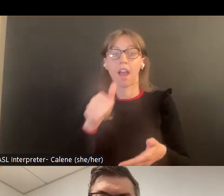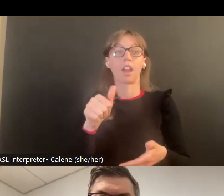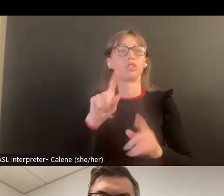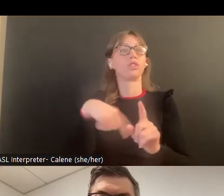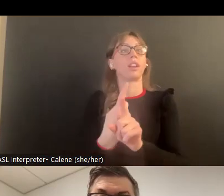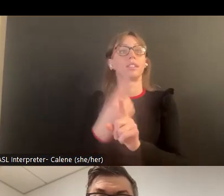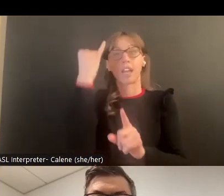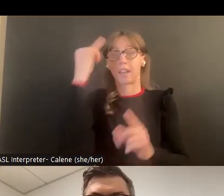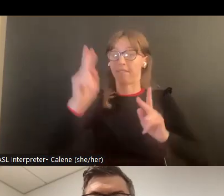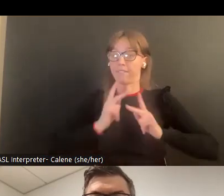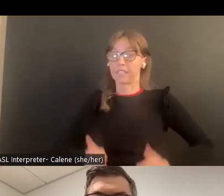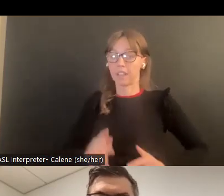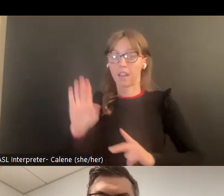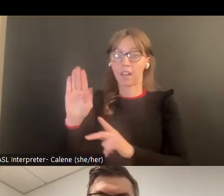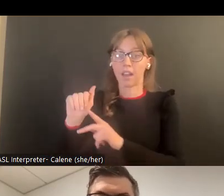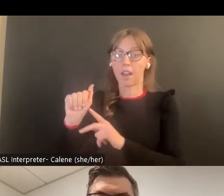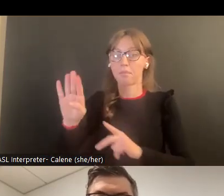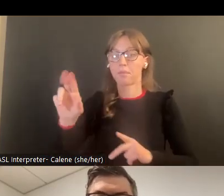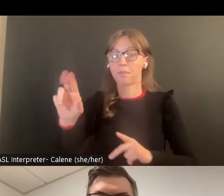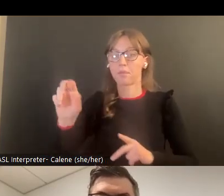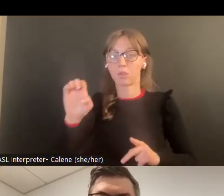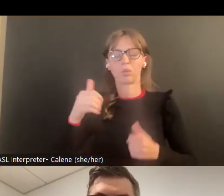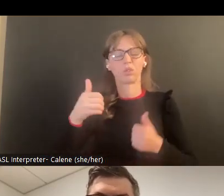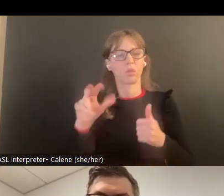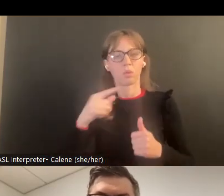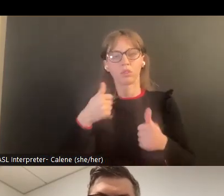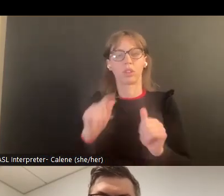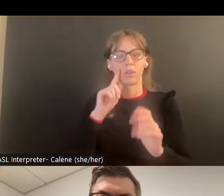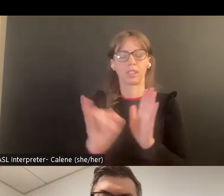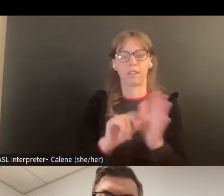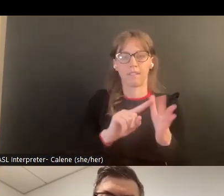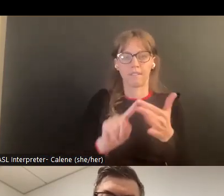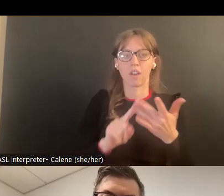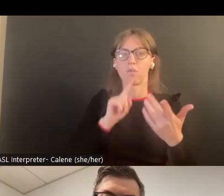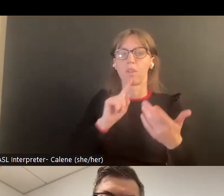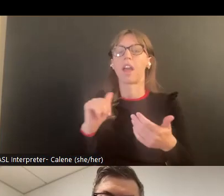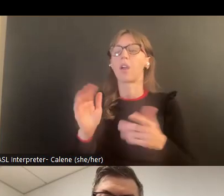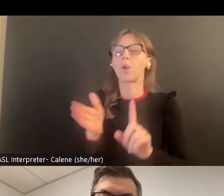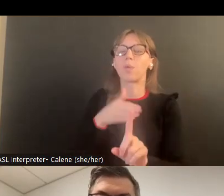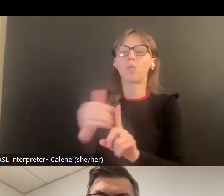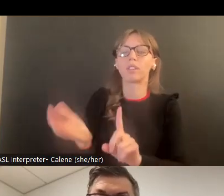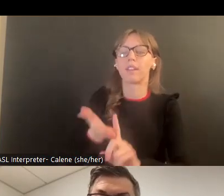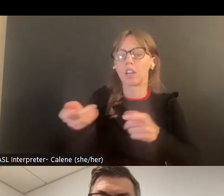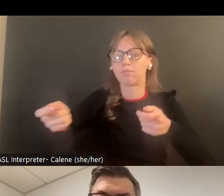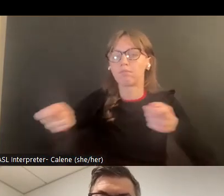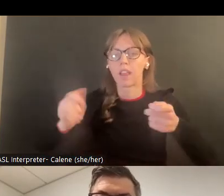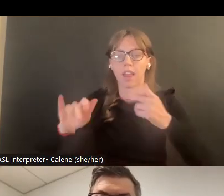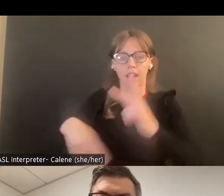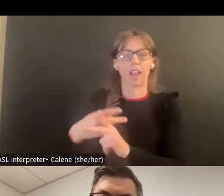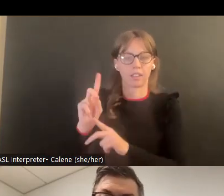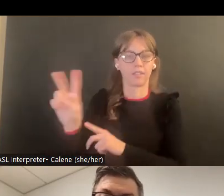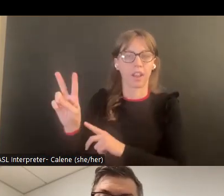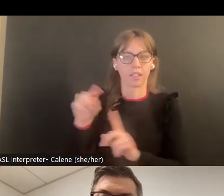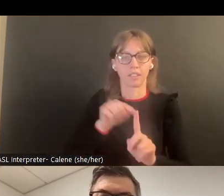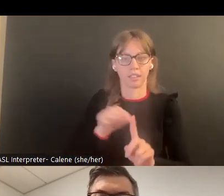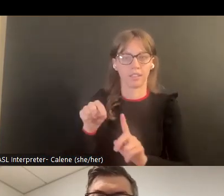Entonces, no es solamente la idea de abuso físico para identificar el peligro, sino que otros factores